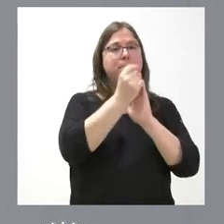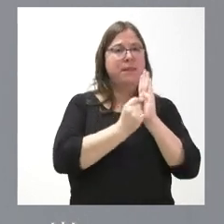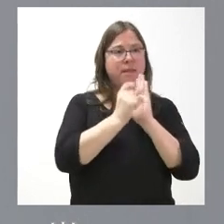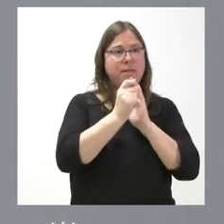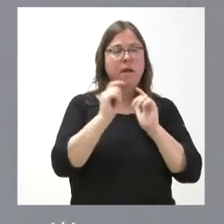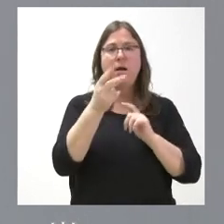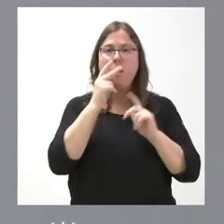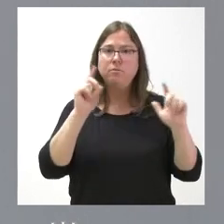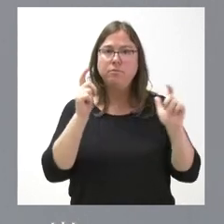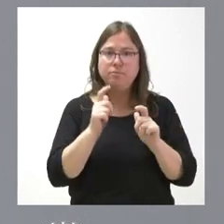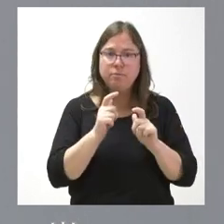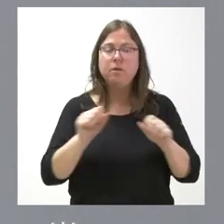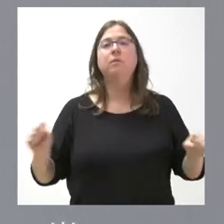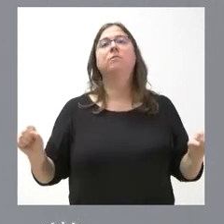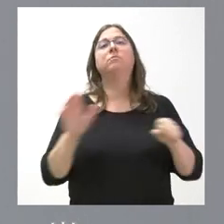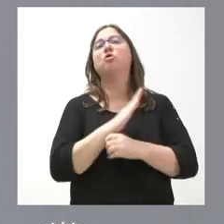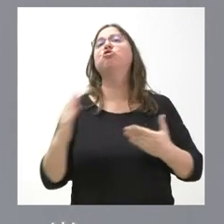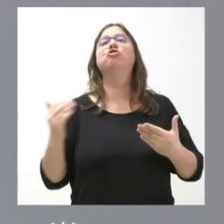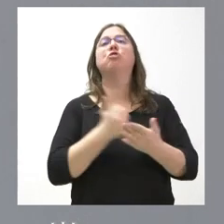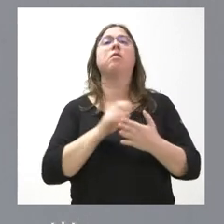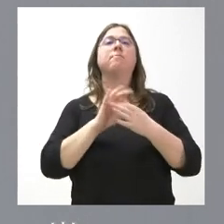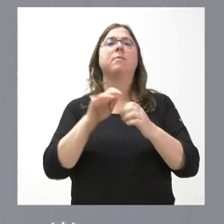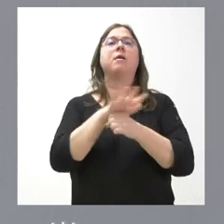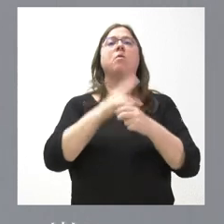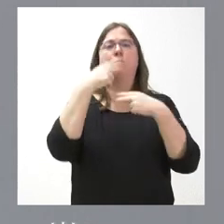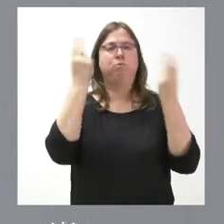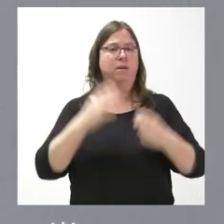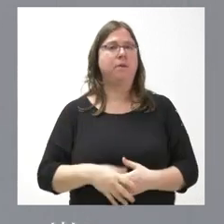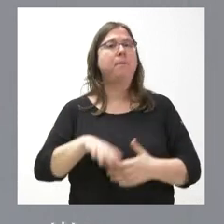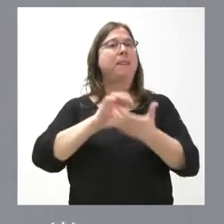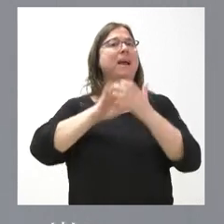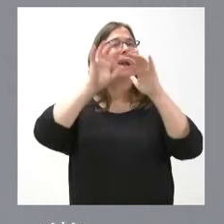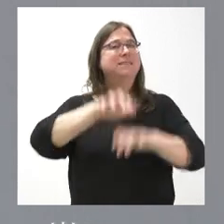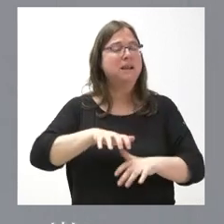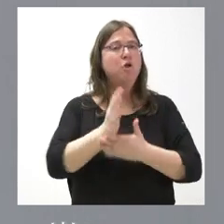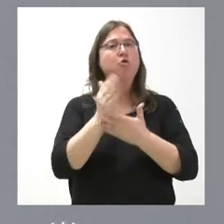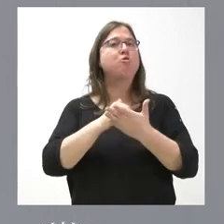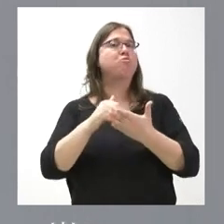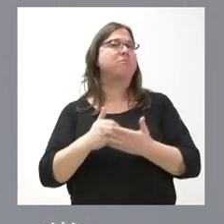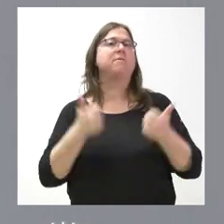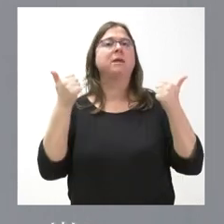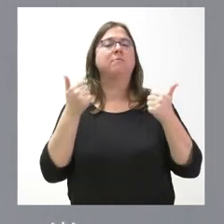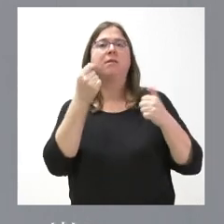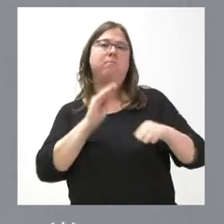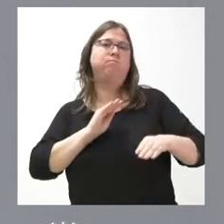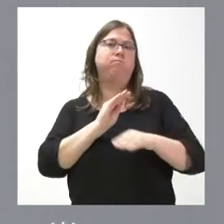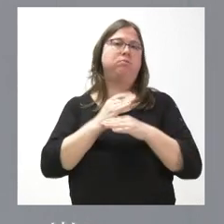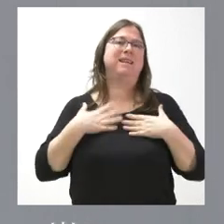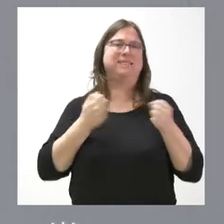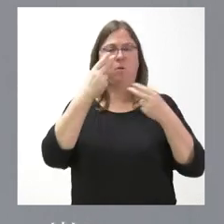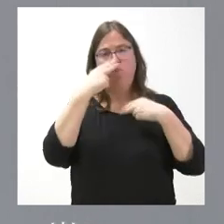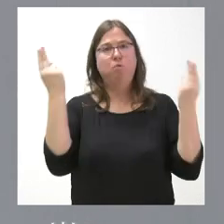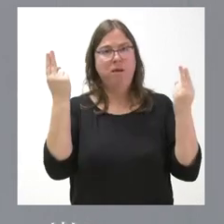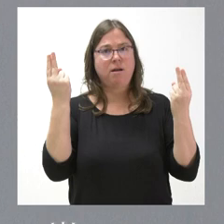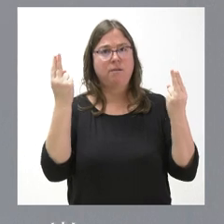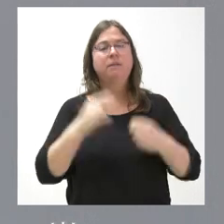esa dirección y de abordar todo lo que tiene que ver con el ámbito de la salud pública. Castilla no está entre las comunidades autónomas que más invierte en salud pública dentro de